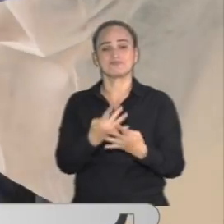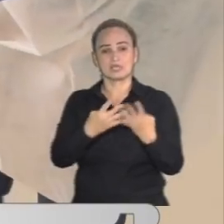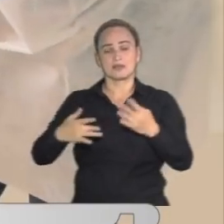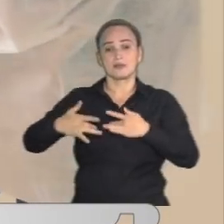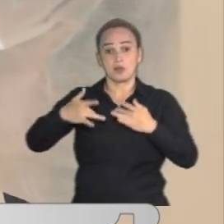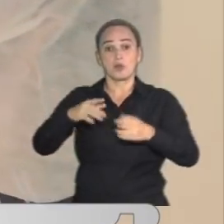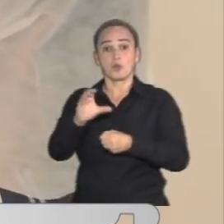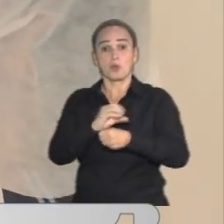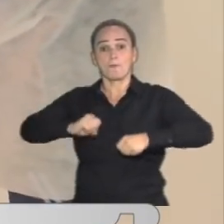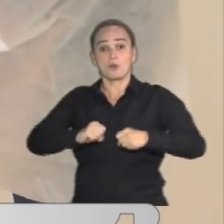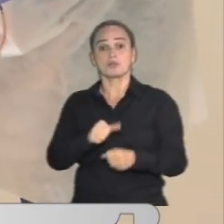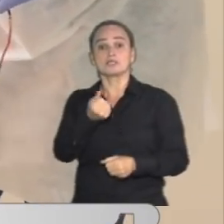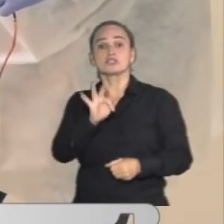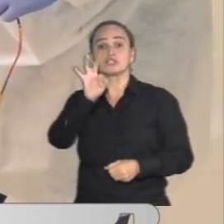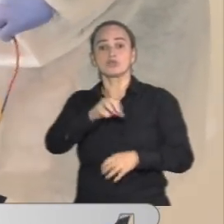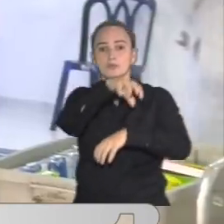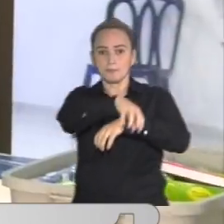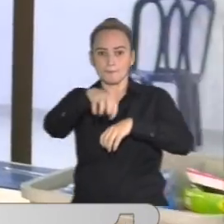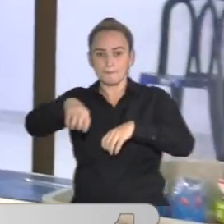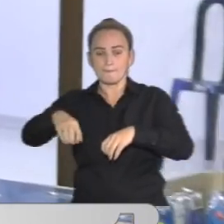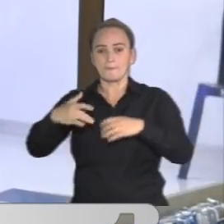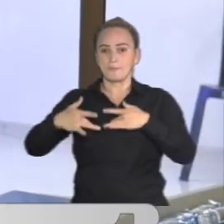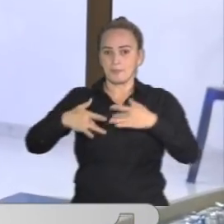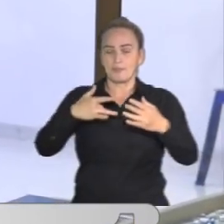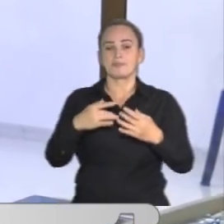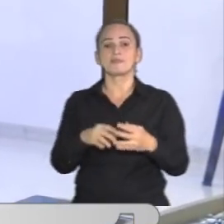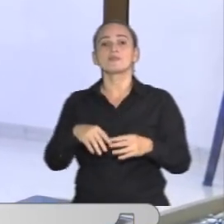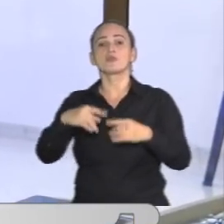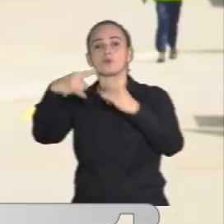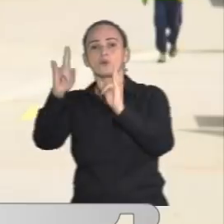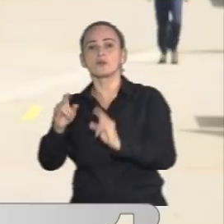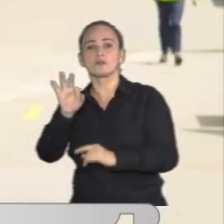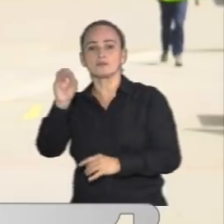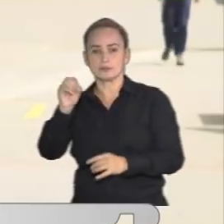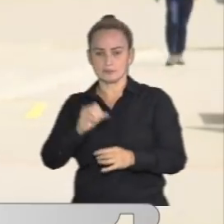Bogotá cuenta con 18 puntos fijos de donación y 30 móviles.